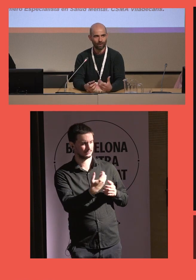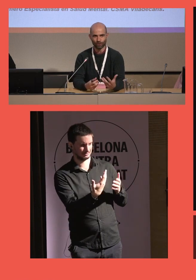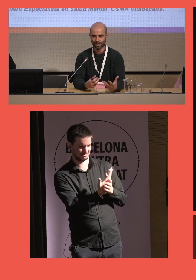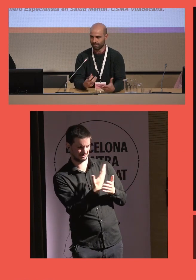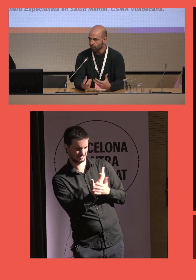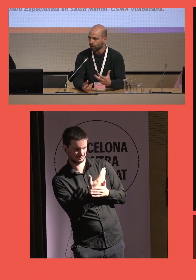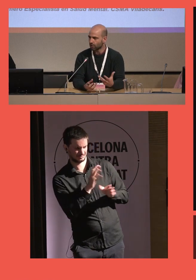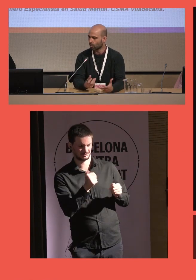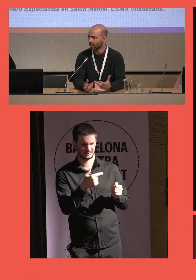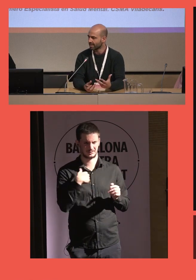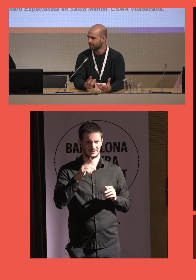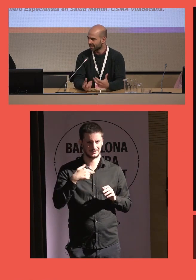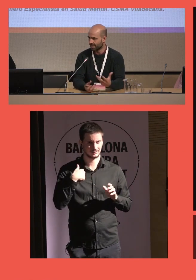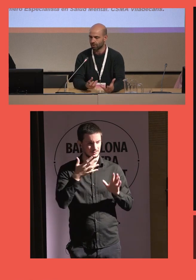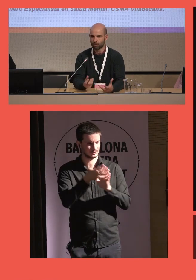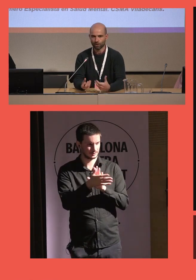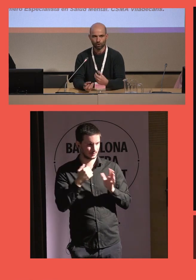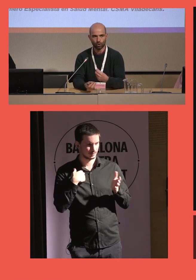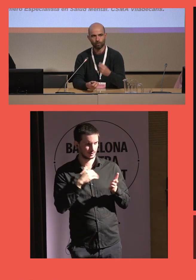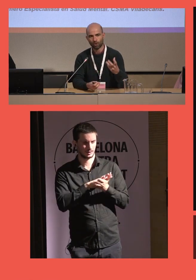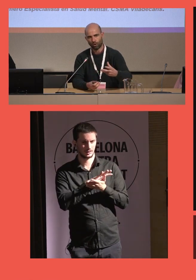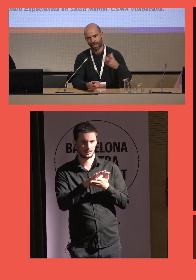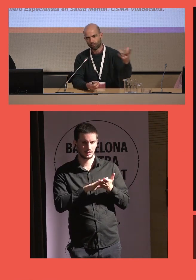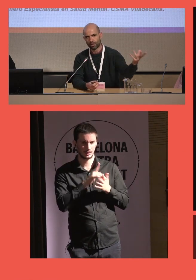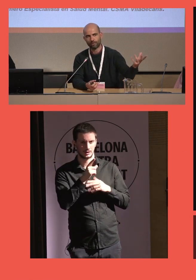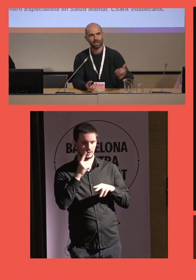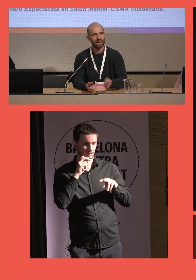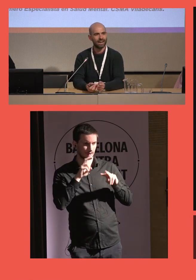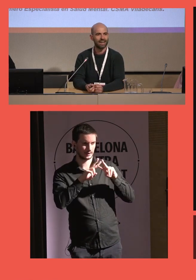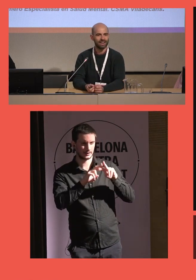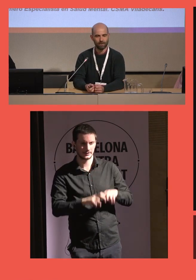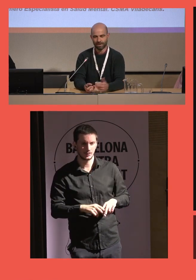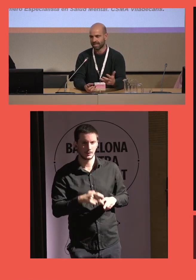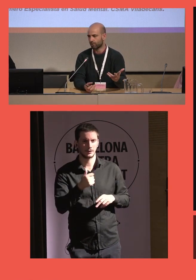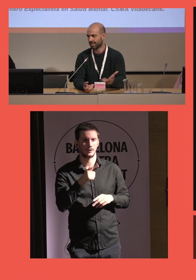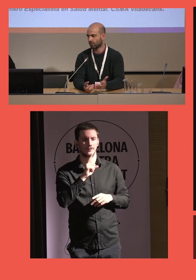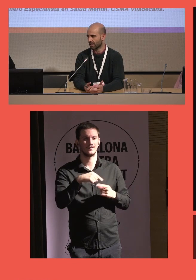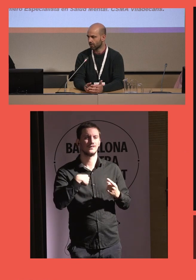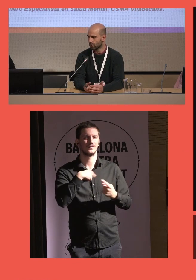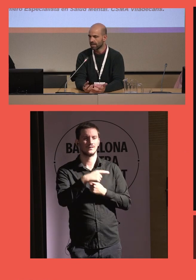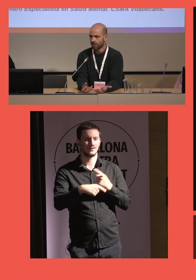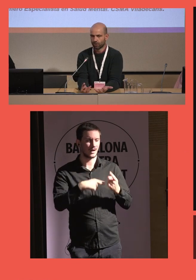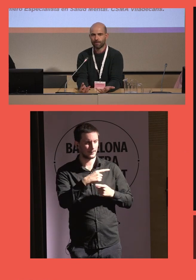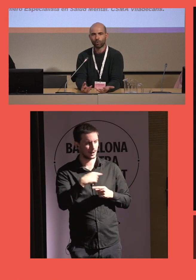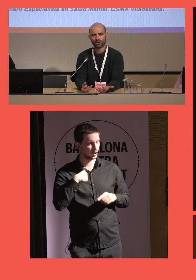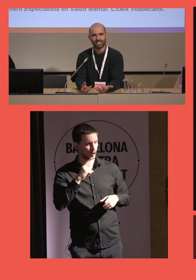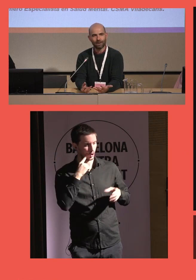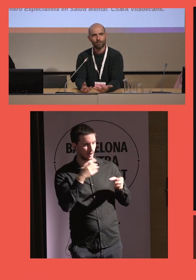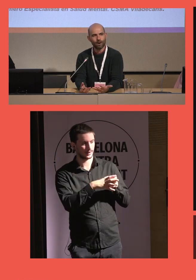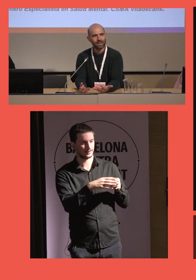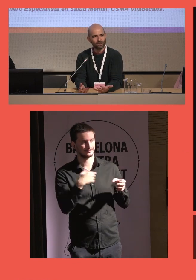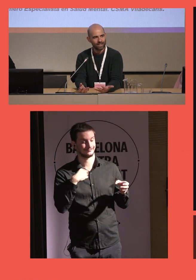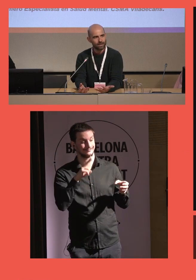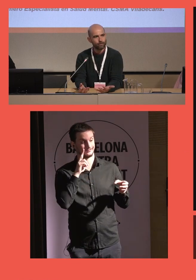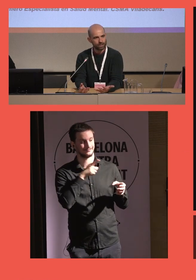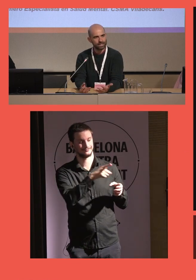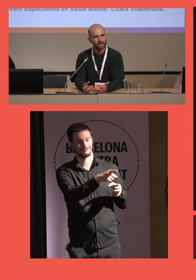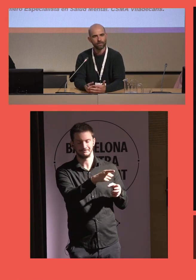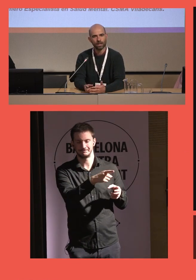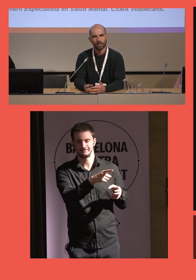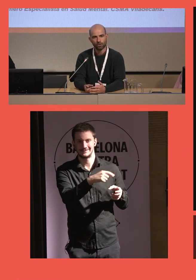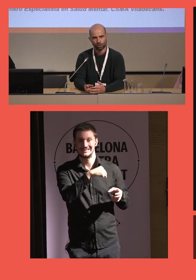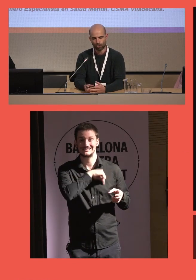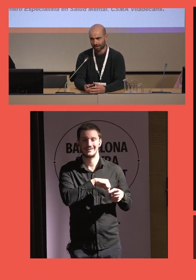y cuando te dabas un poquito cuenta, investigabas un poquito o ya conocemos a la familia después de tantos años, nos dábamos cuenta de que había un problema de soledad